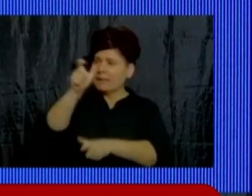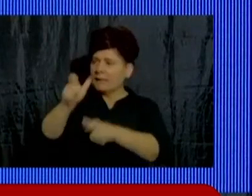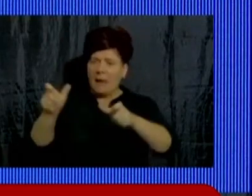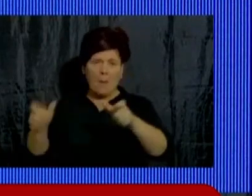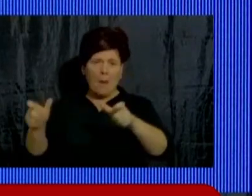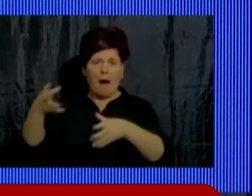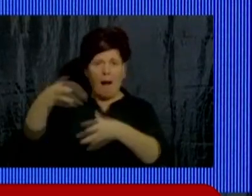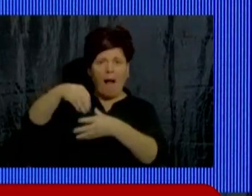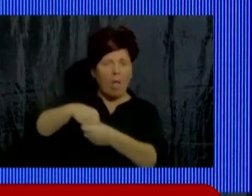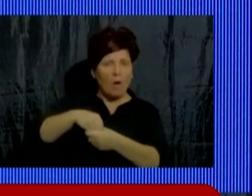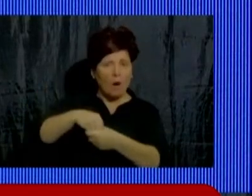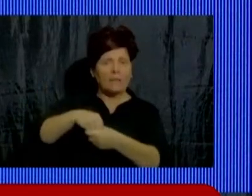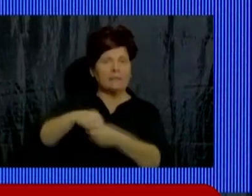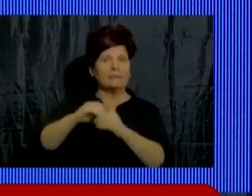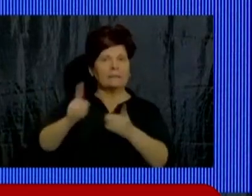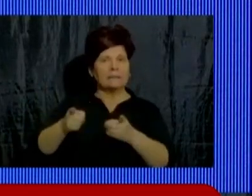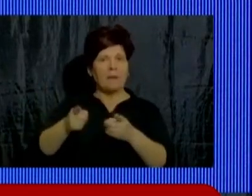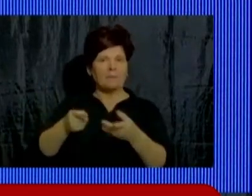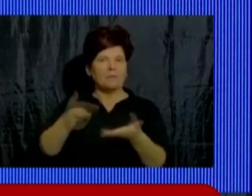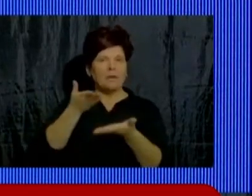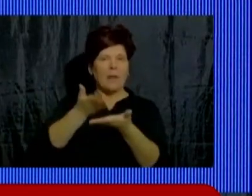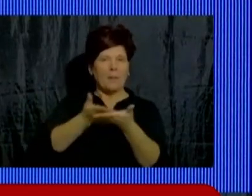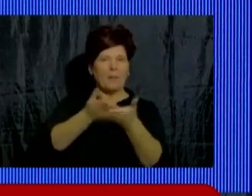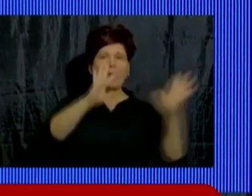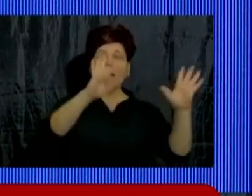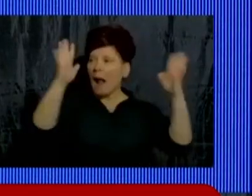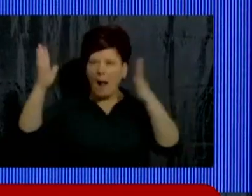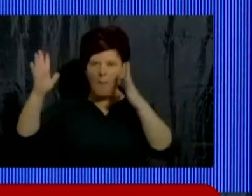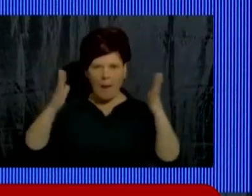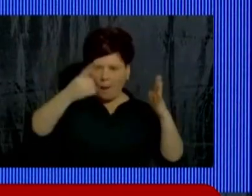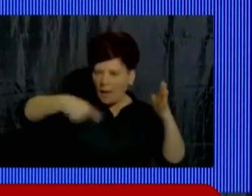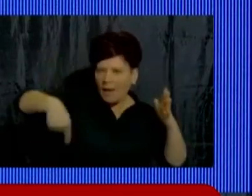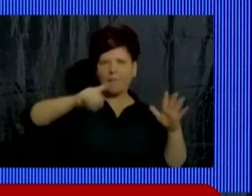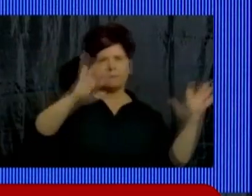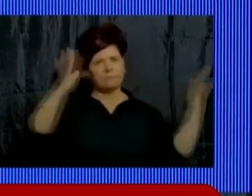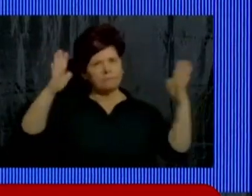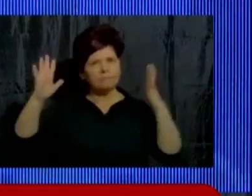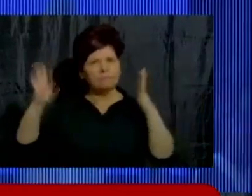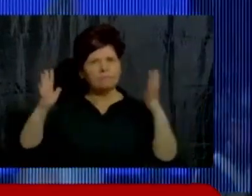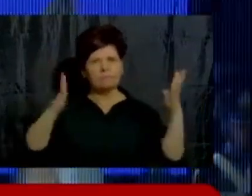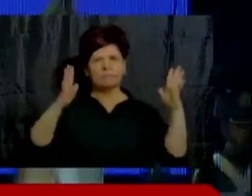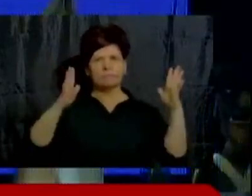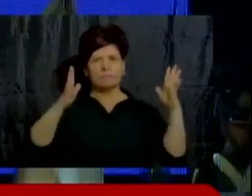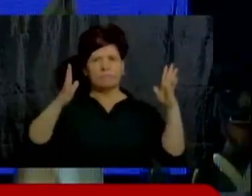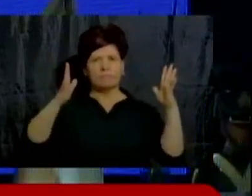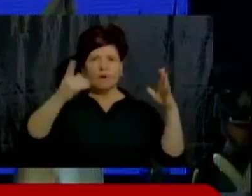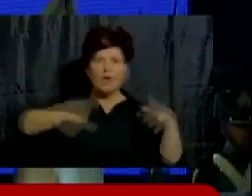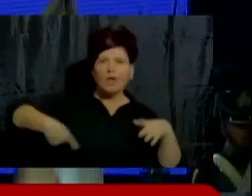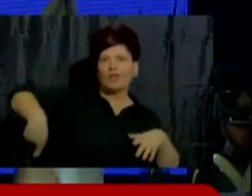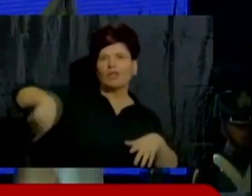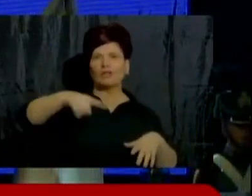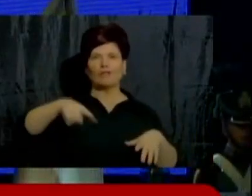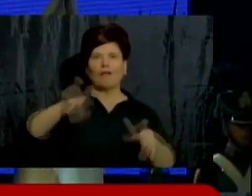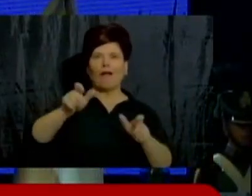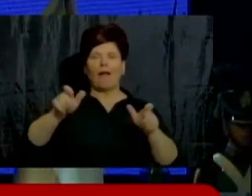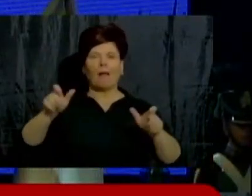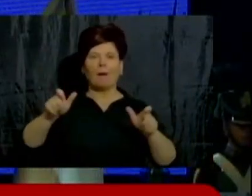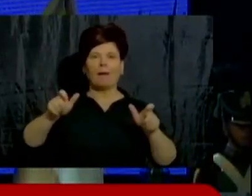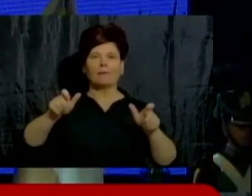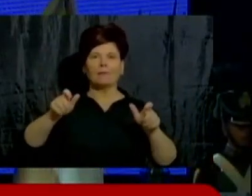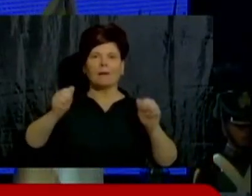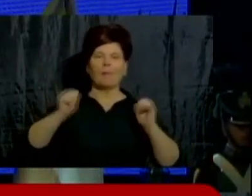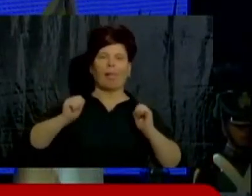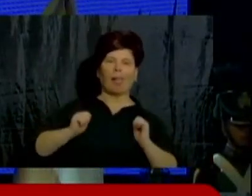municipalidad para quien también pido un fuerte aplauso porque el primer día del año donde todo el mundo descansaba estaban en la calle